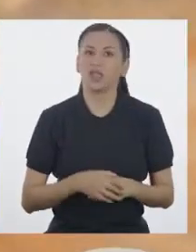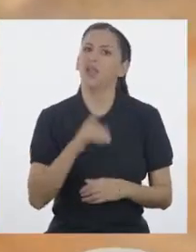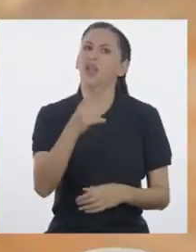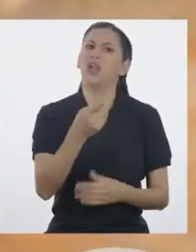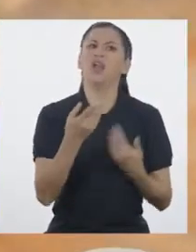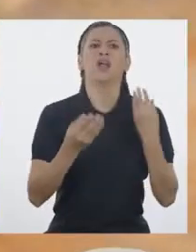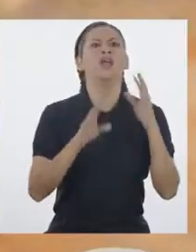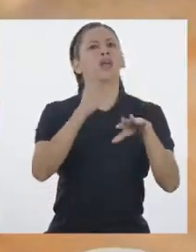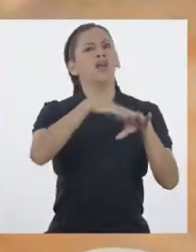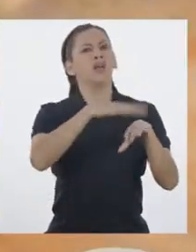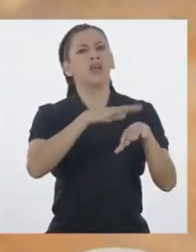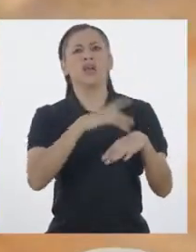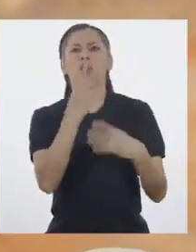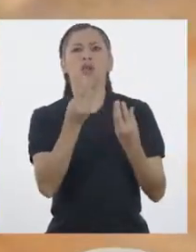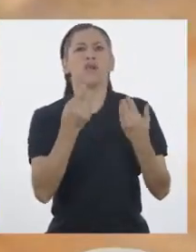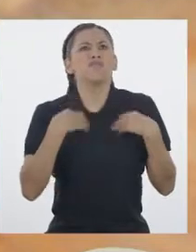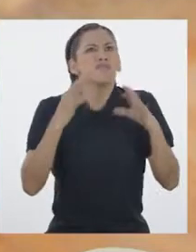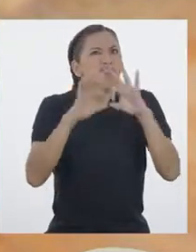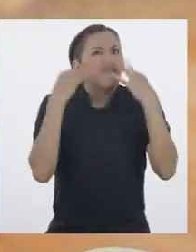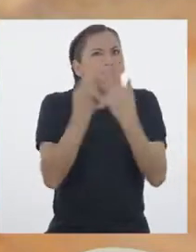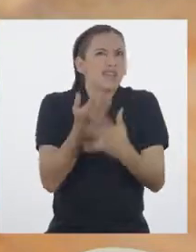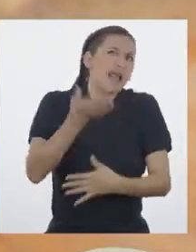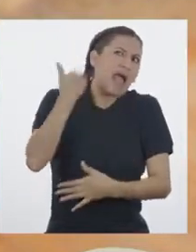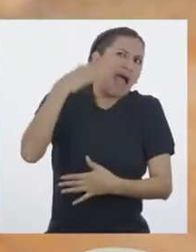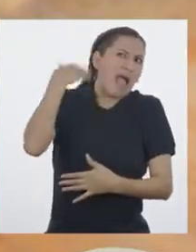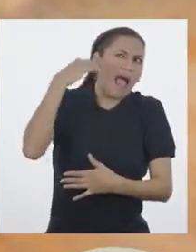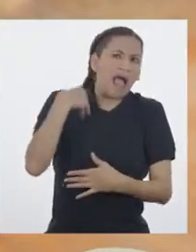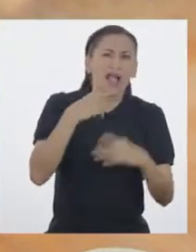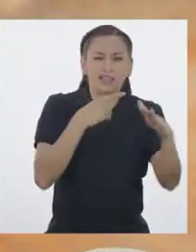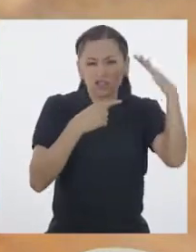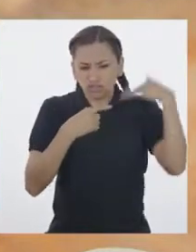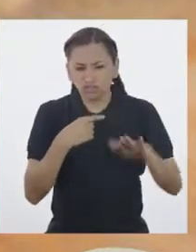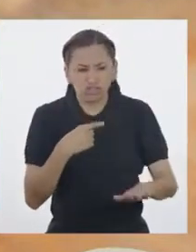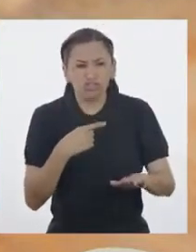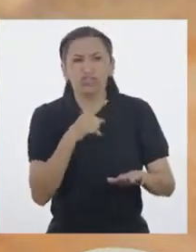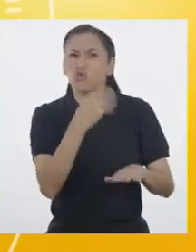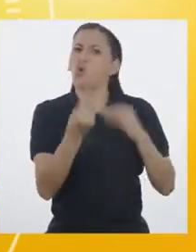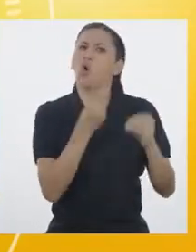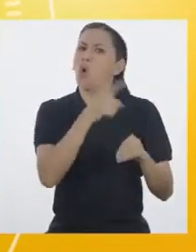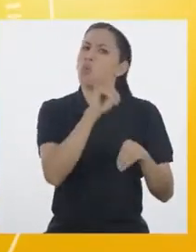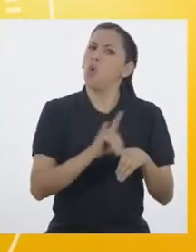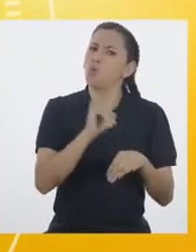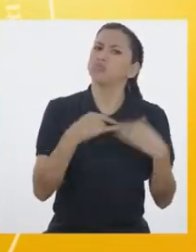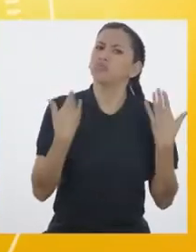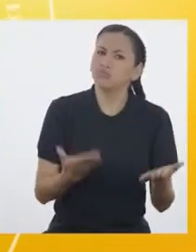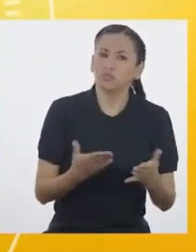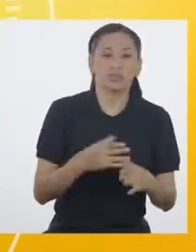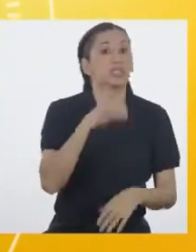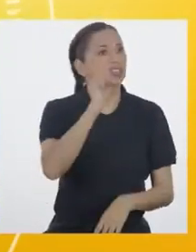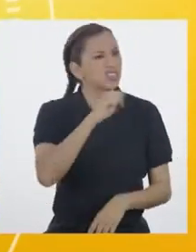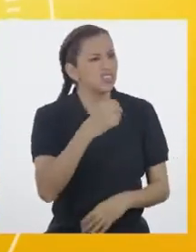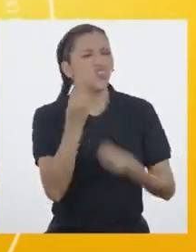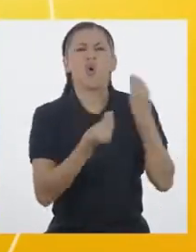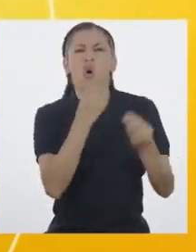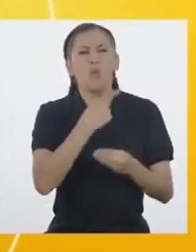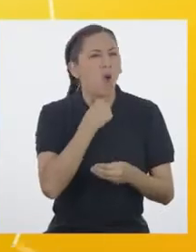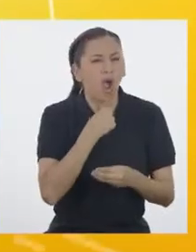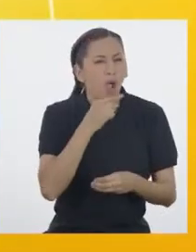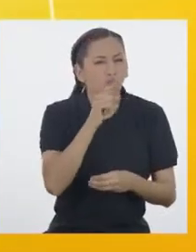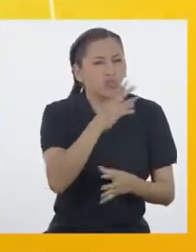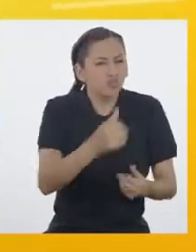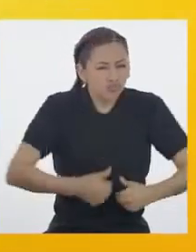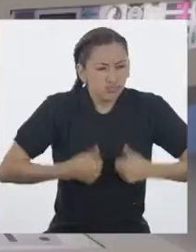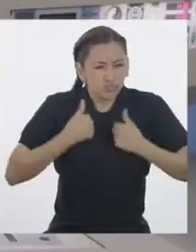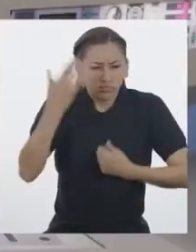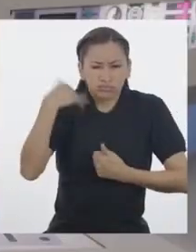medios utilizaban nuestros familiares cuando tenían la misma edad que nosotros? Sí. ¿Cómo habrá sido en la época de mis